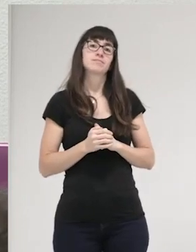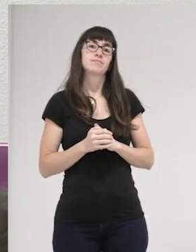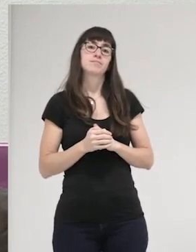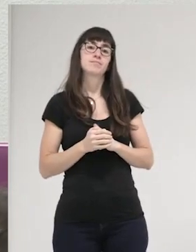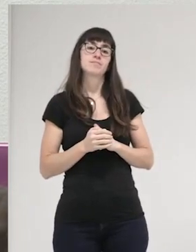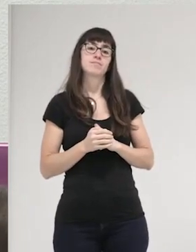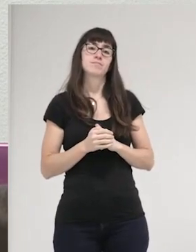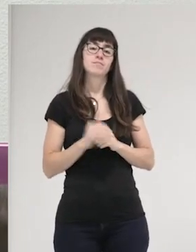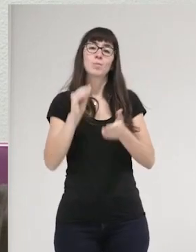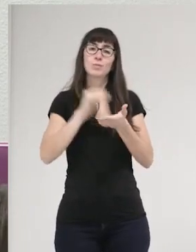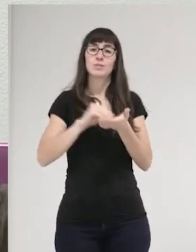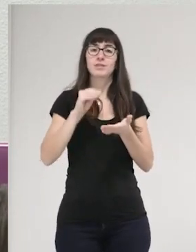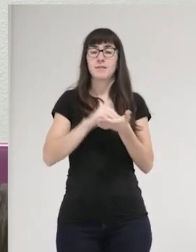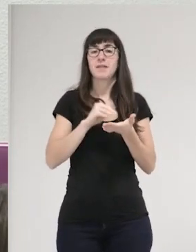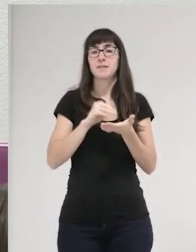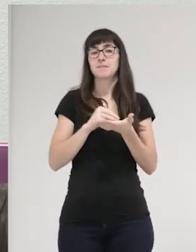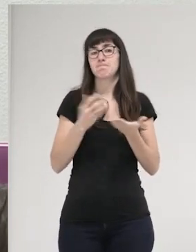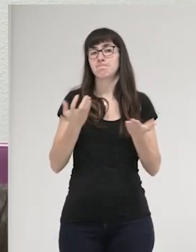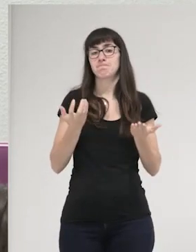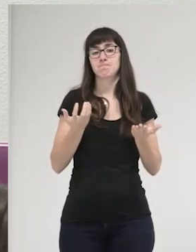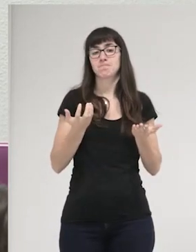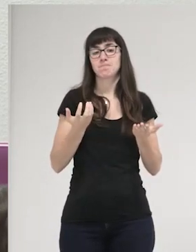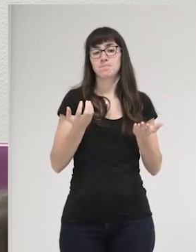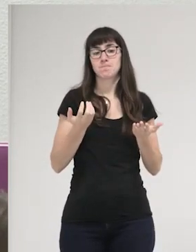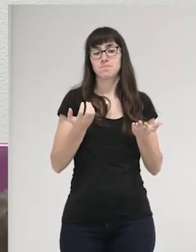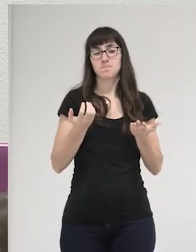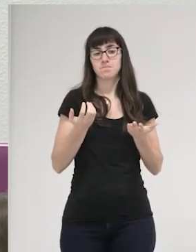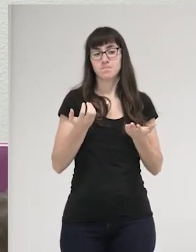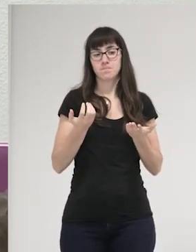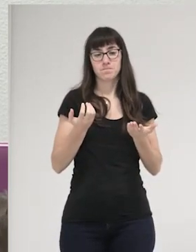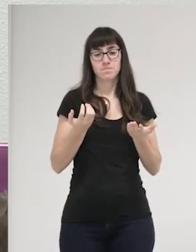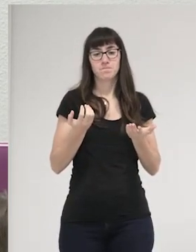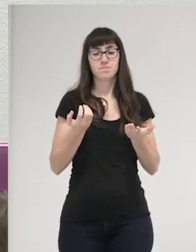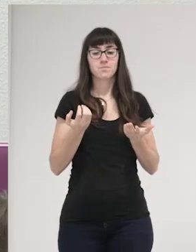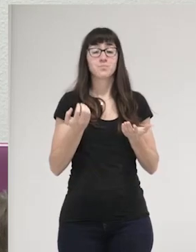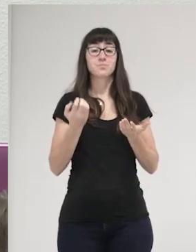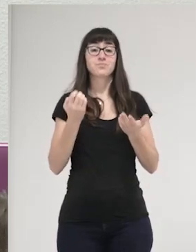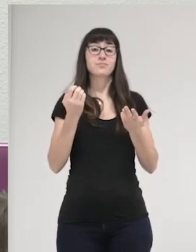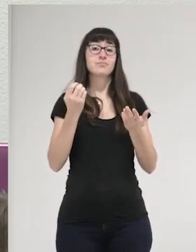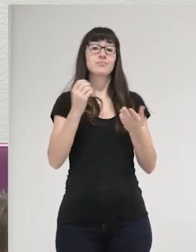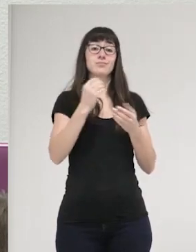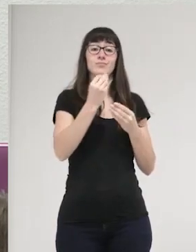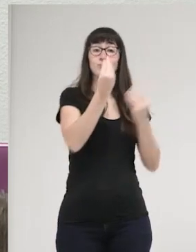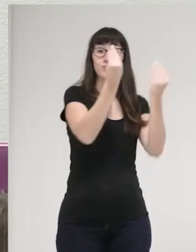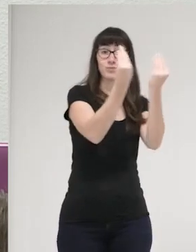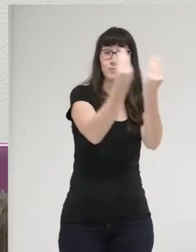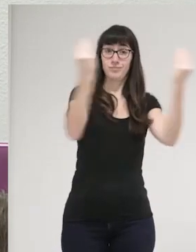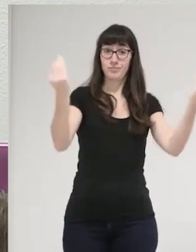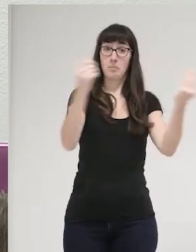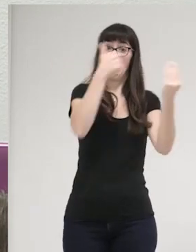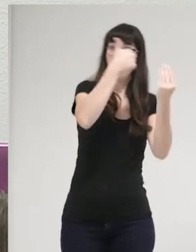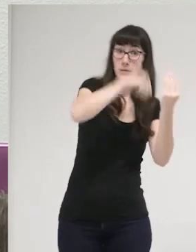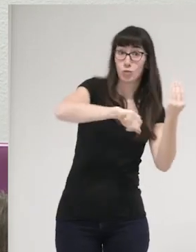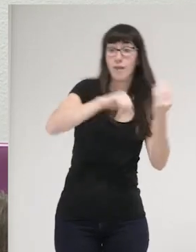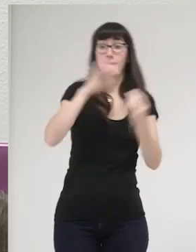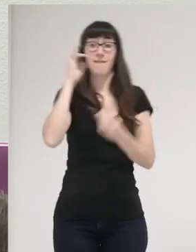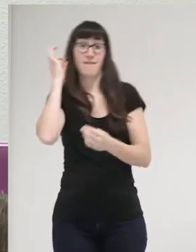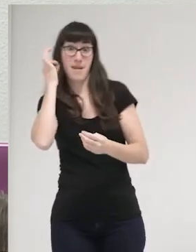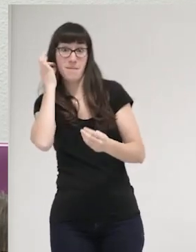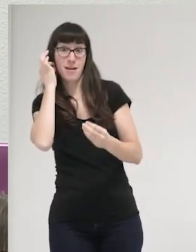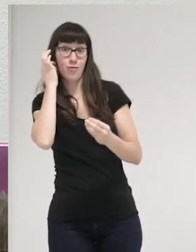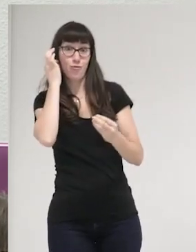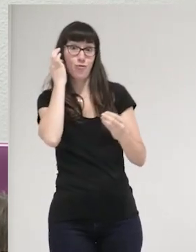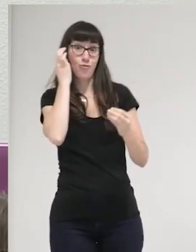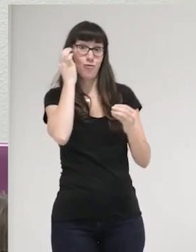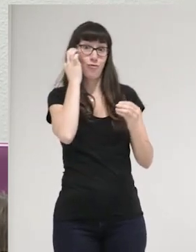Muchas veces es considerado, en esa construcción de los sujetos masculino y femenino, normalmente acaba